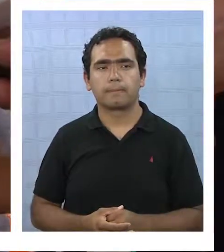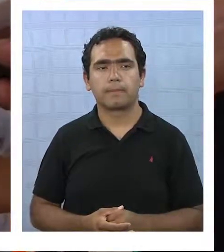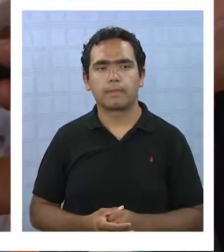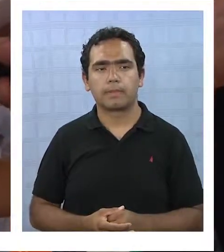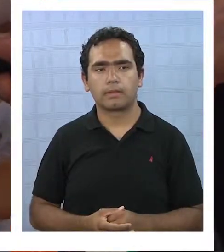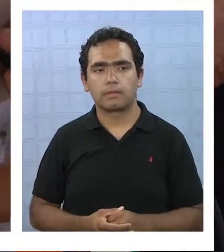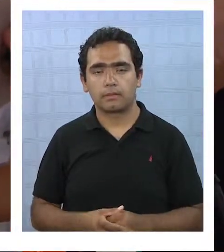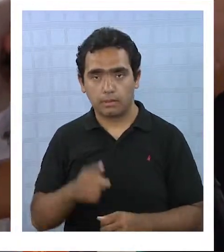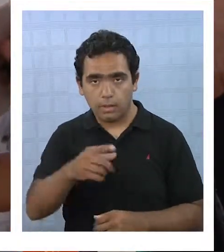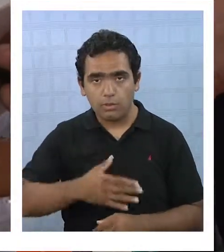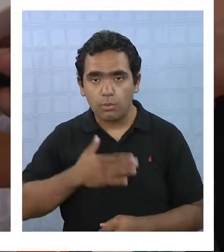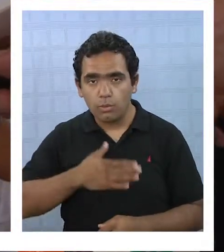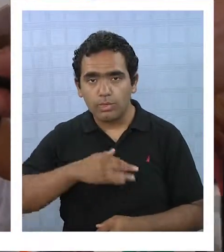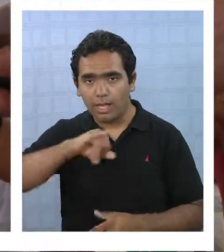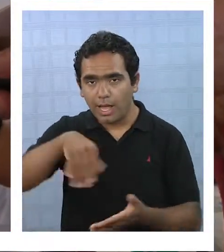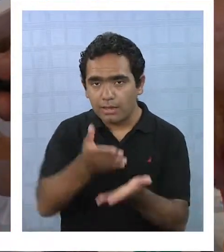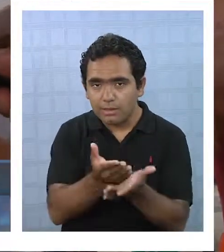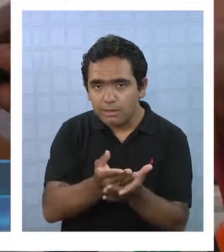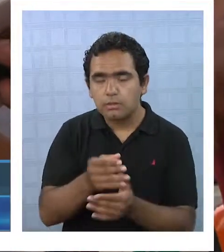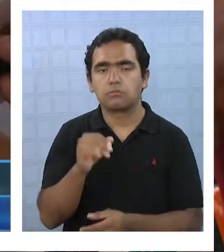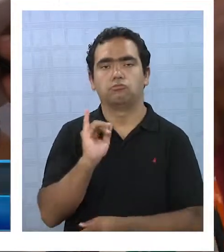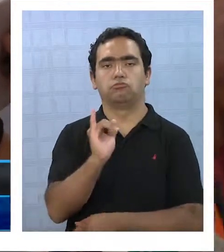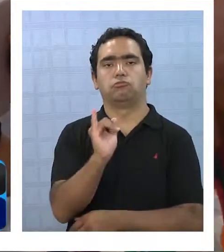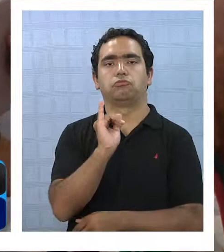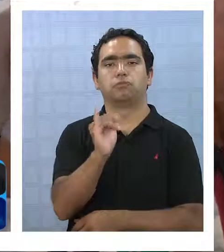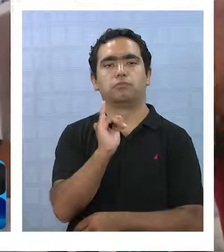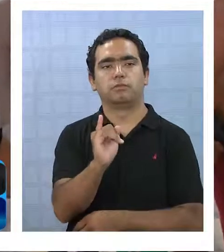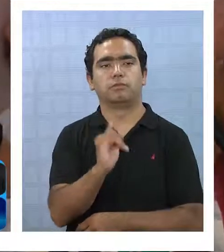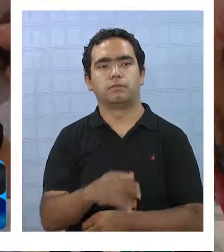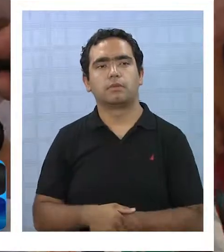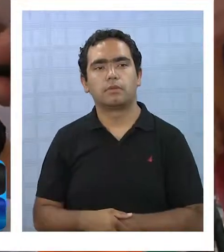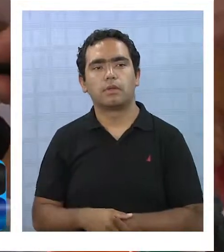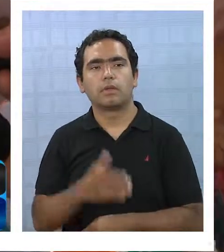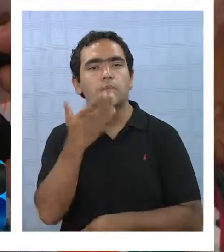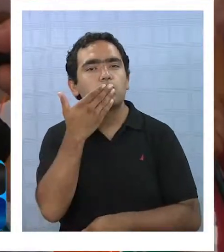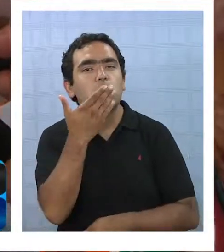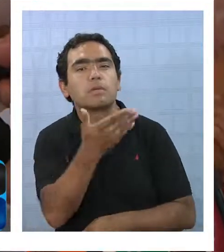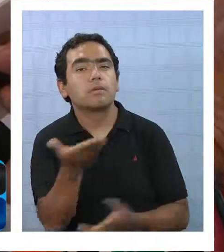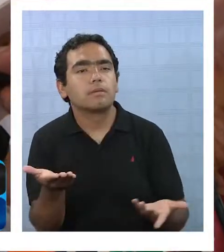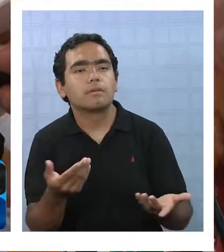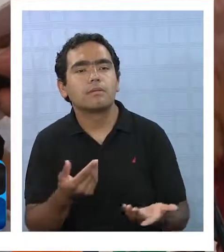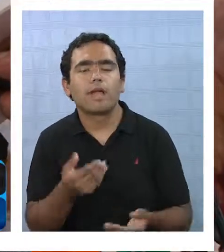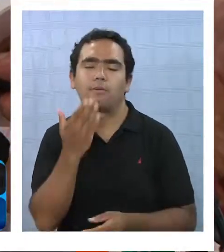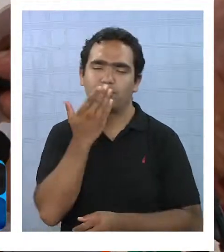¿Te gusta estar allá en el jardín? Sí. ¿Qué pasa ahí? Tienes un beso a la cámara.